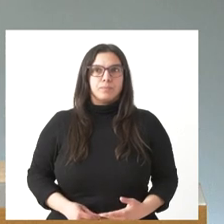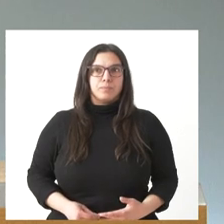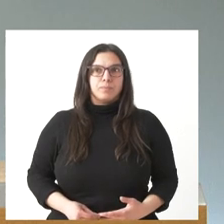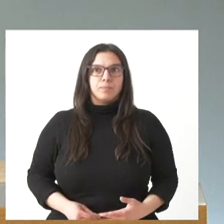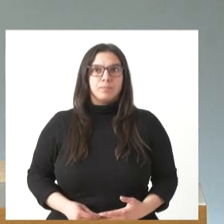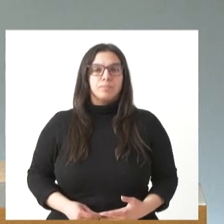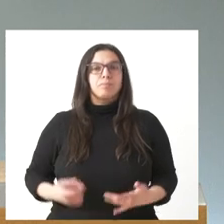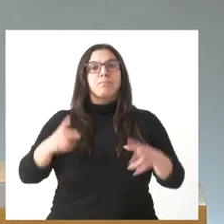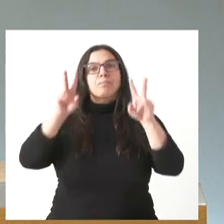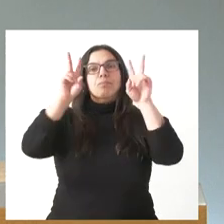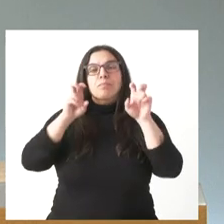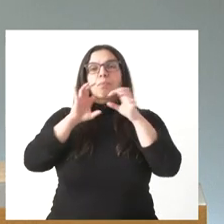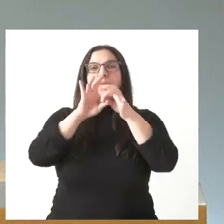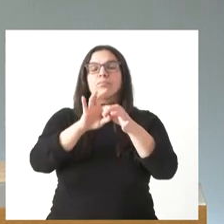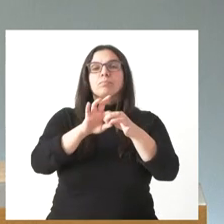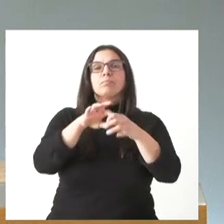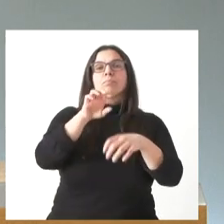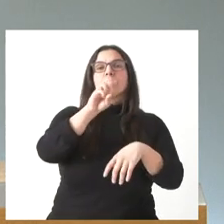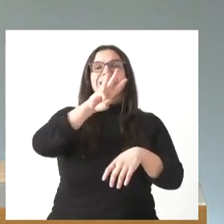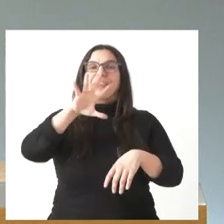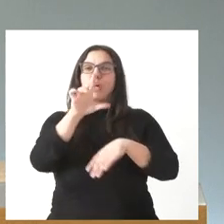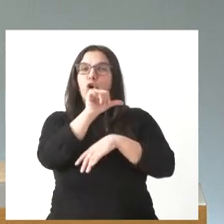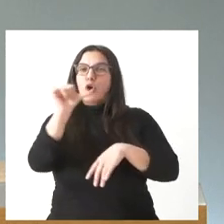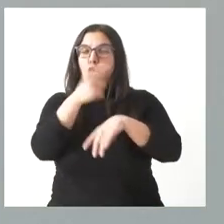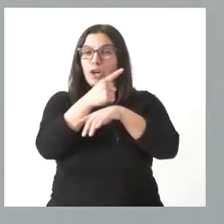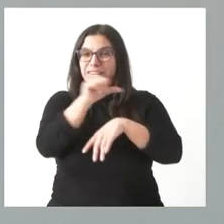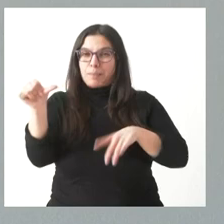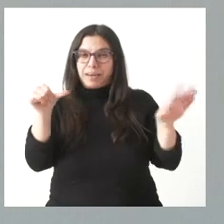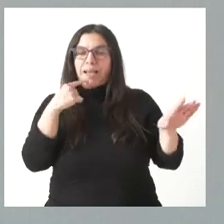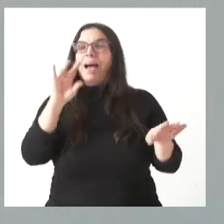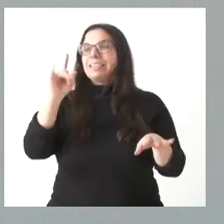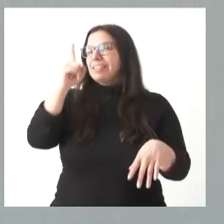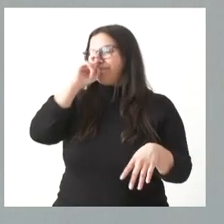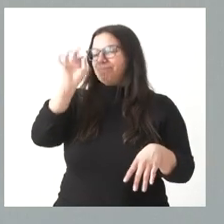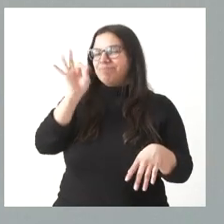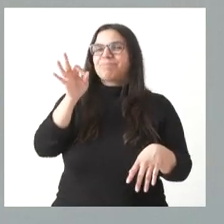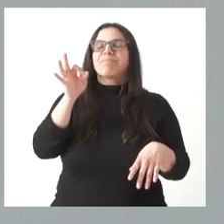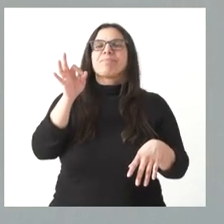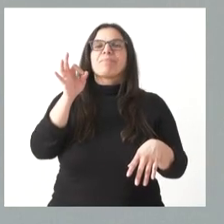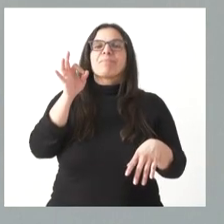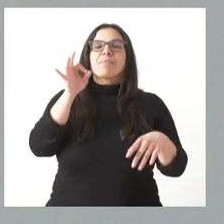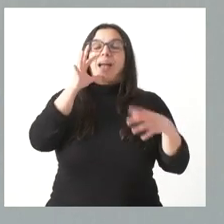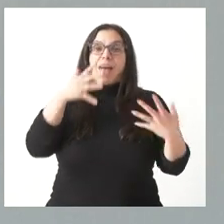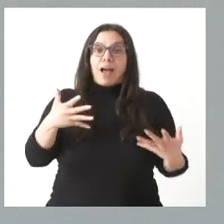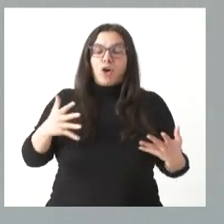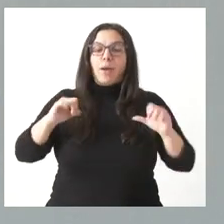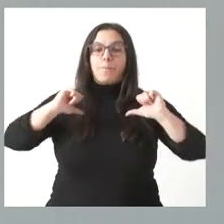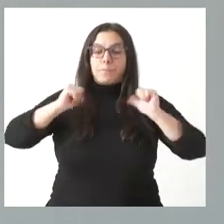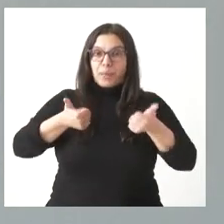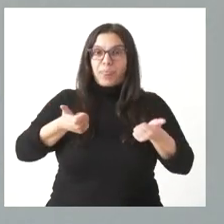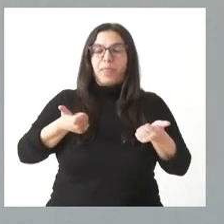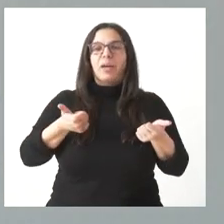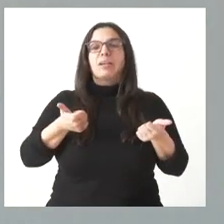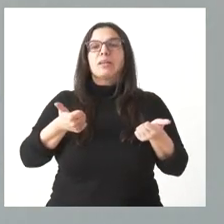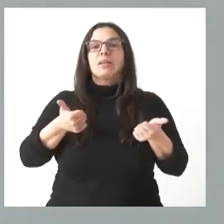En relación a las 35 horas que le preguntaba… perdón, lo voy apuntando, pero me acuerdo. Ahora lo que iniciamos, como les he dicho,